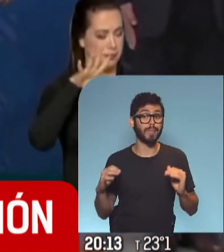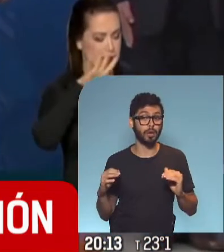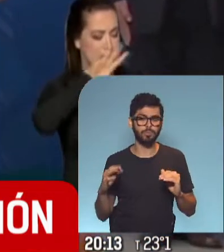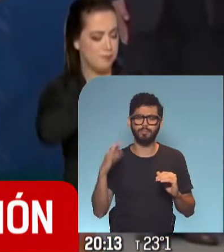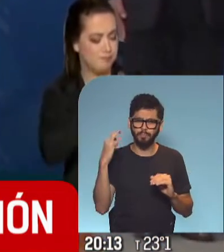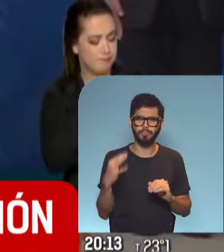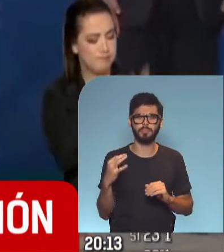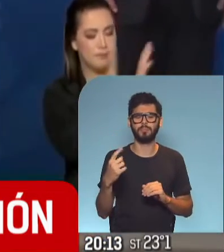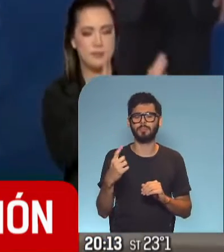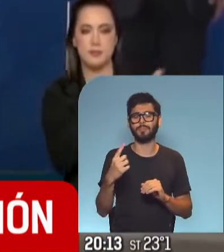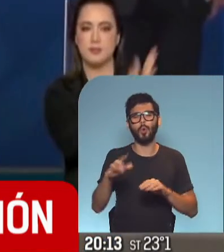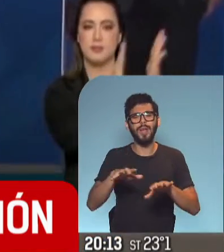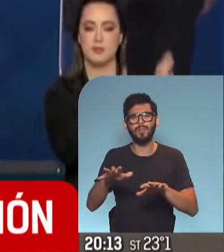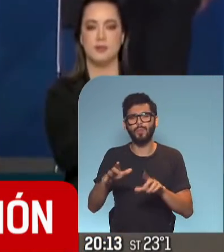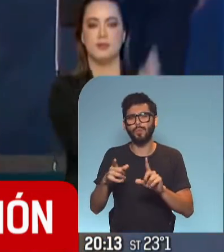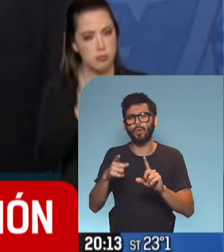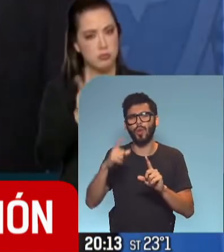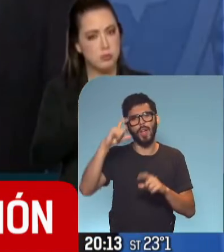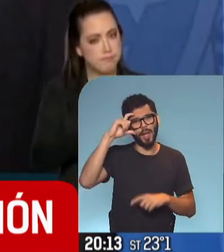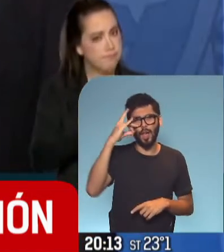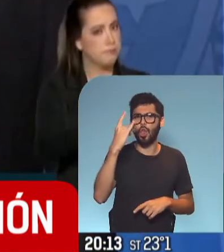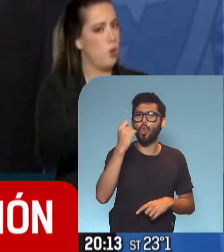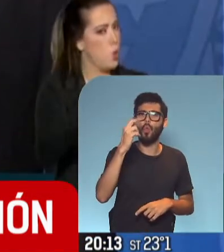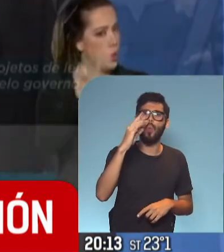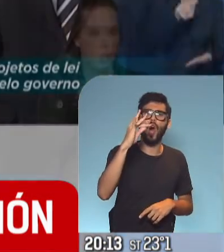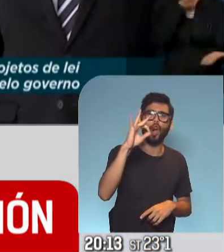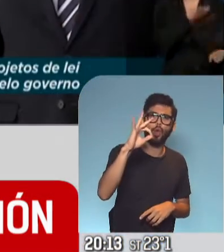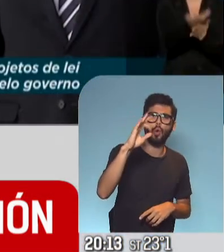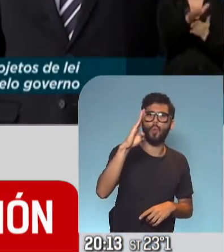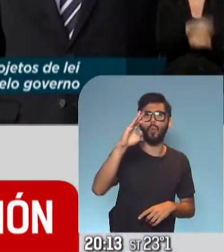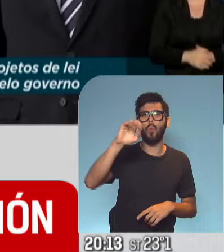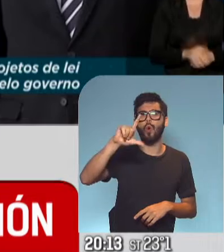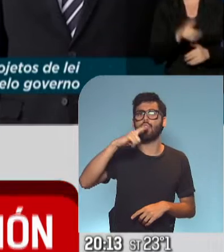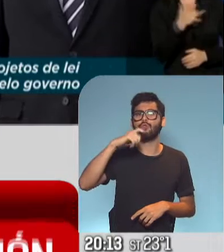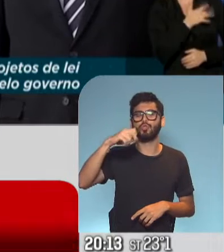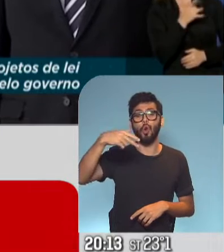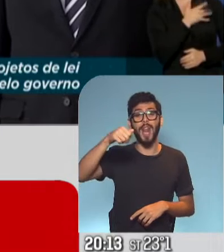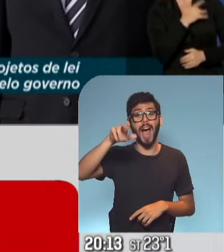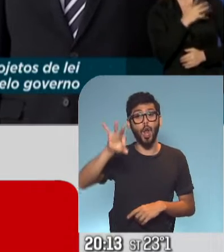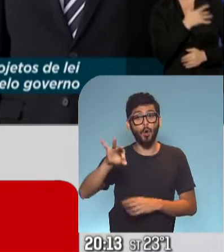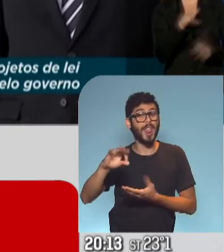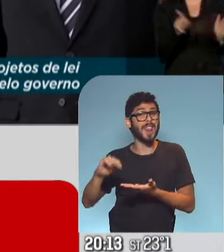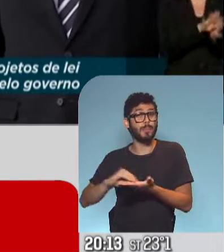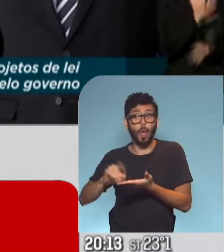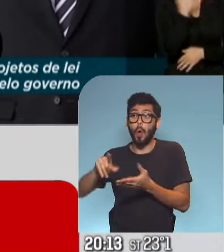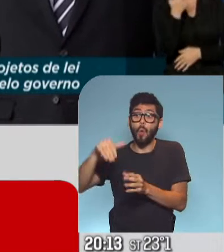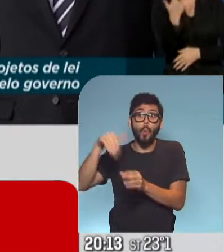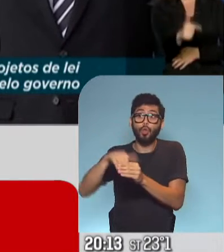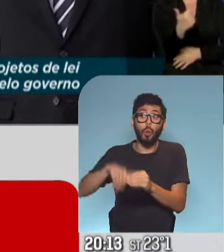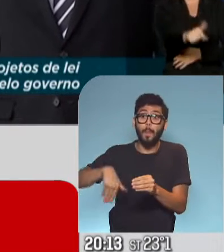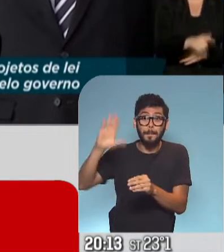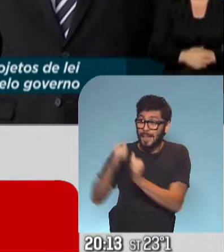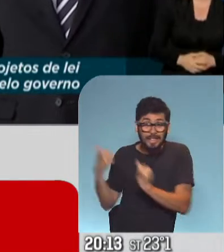que una situación con Eduardo Bolsonaro, que su hijo es el diputado más votado de la historia de Brasil, con más cantidad de votos,